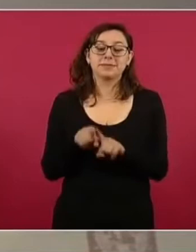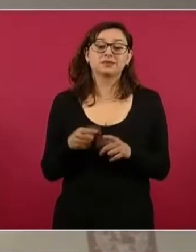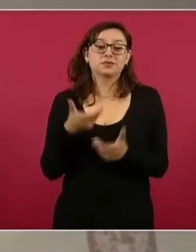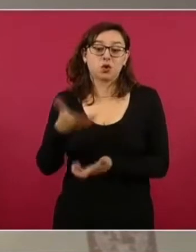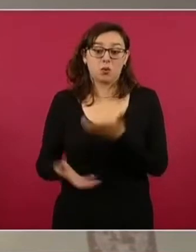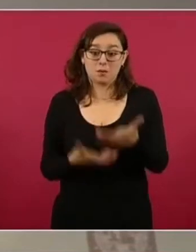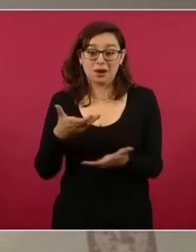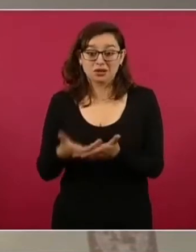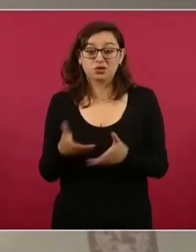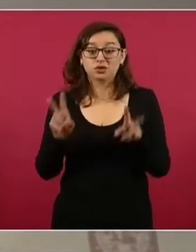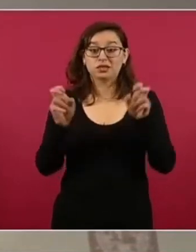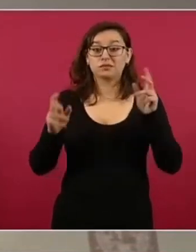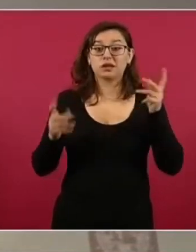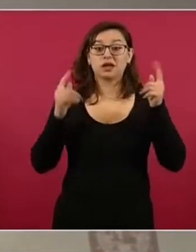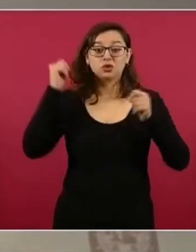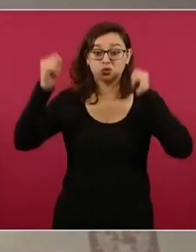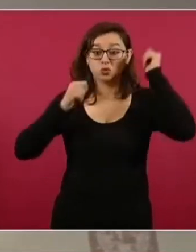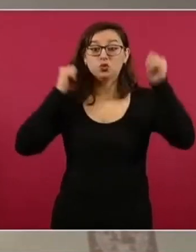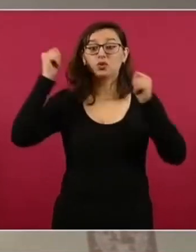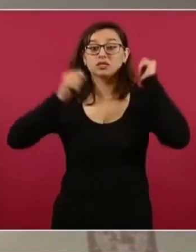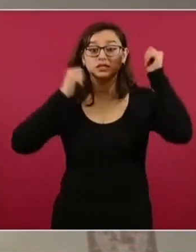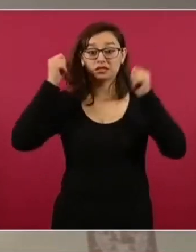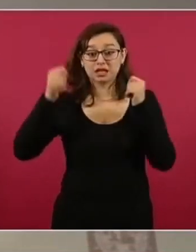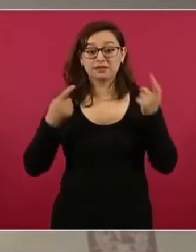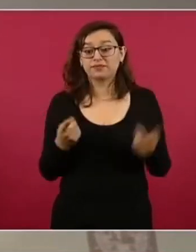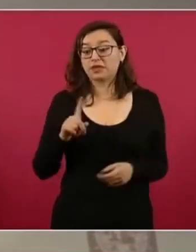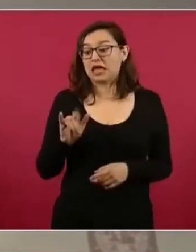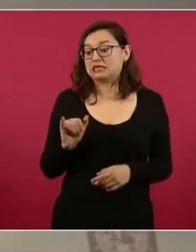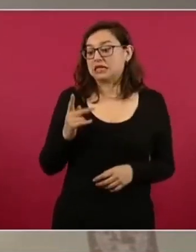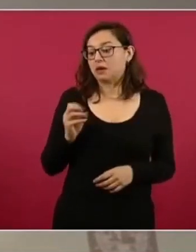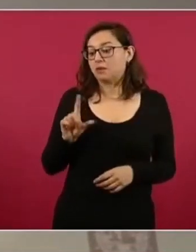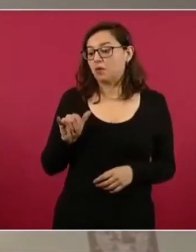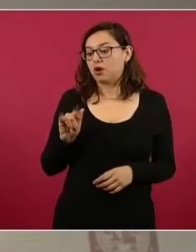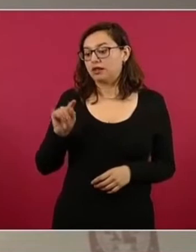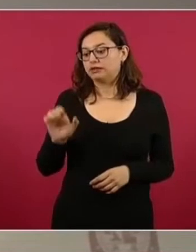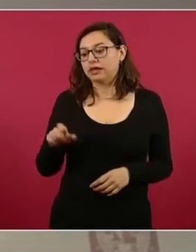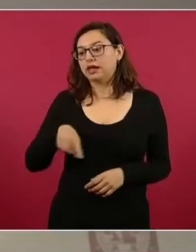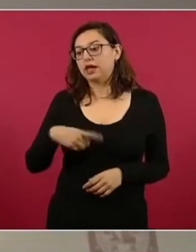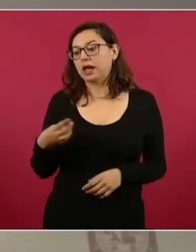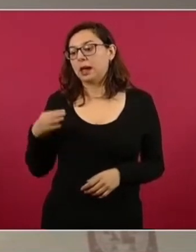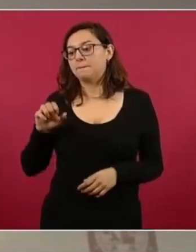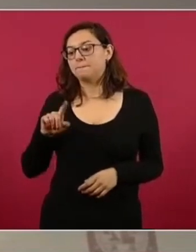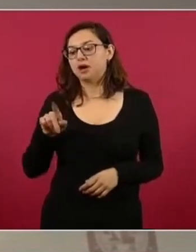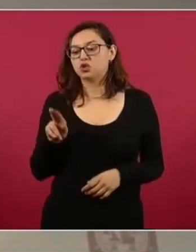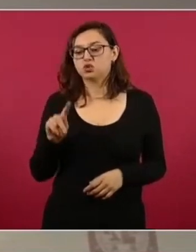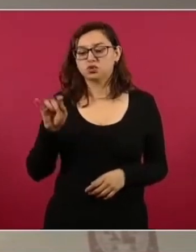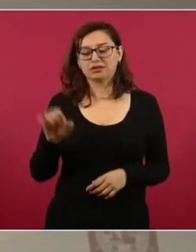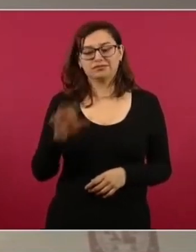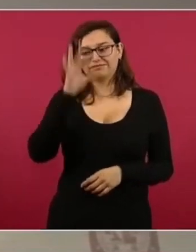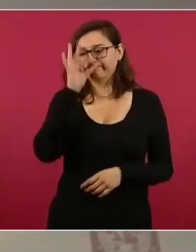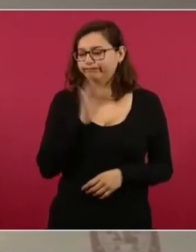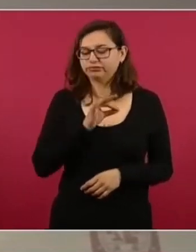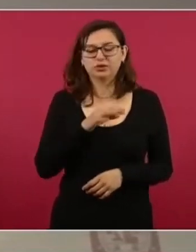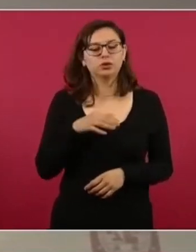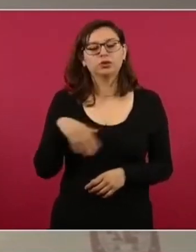en la costa oaxaqueña. Por ejemplo, Zipolite y Mazunte tuvieron afectaciones importantes. También